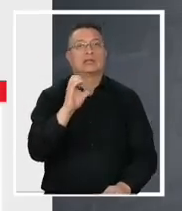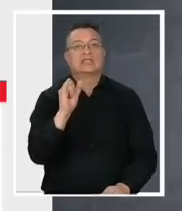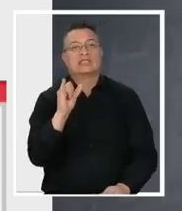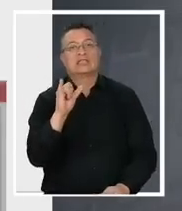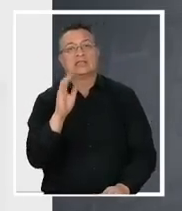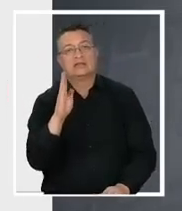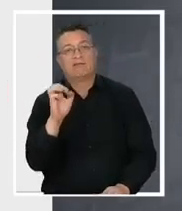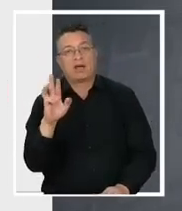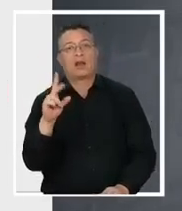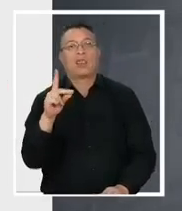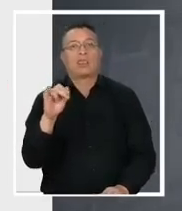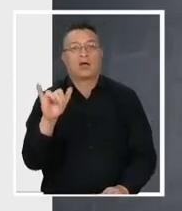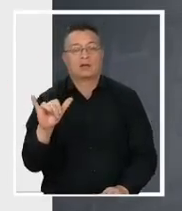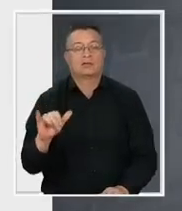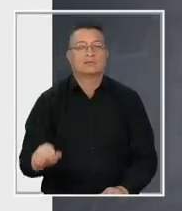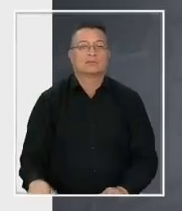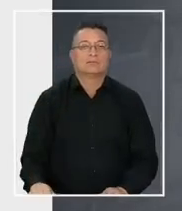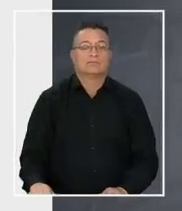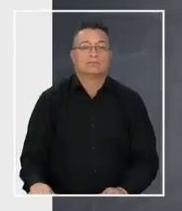comercial.